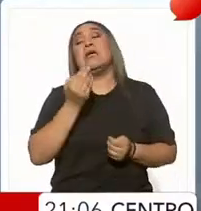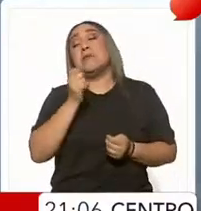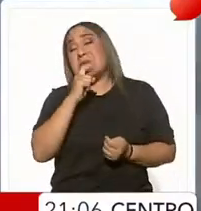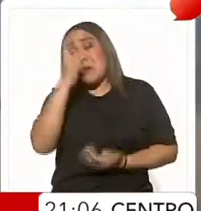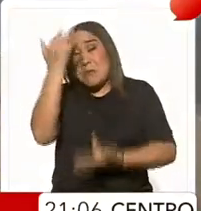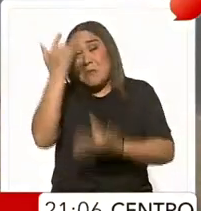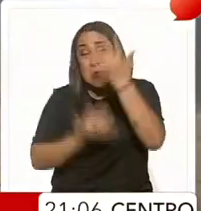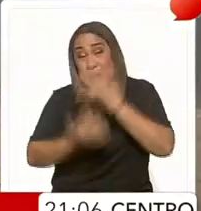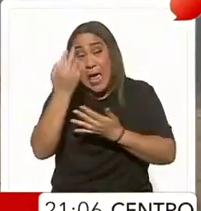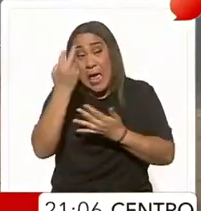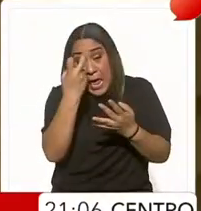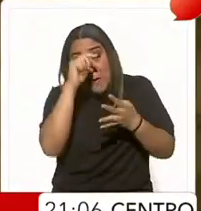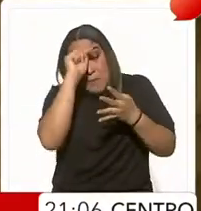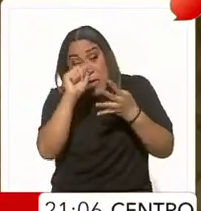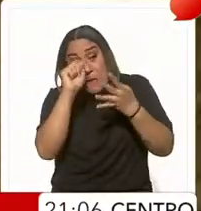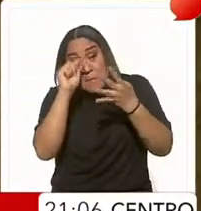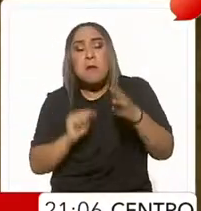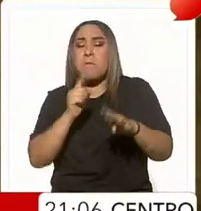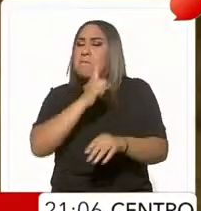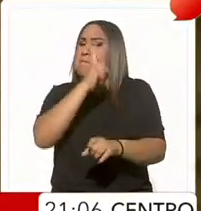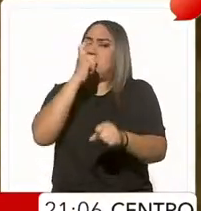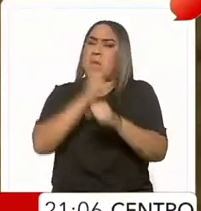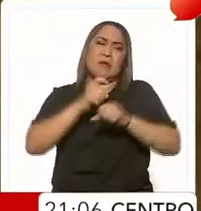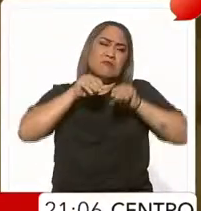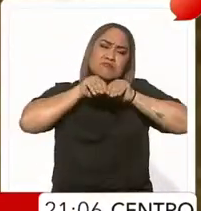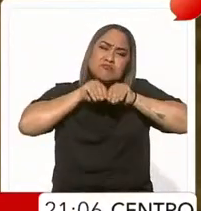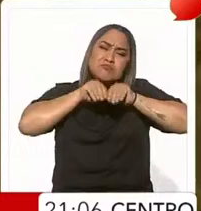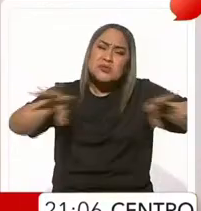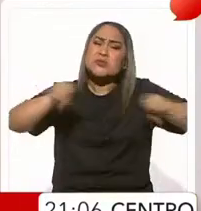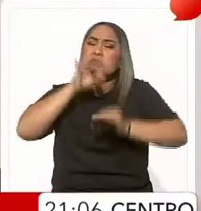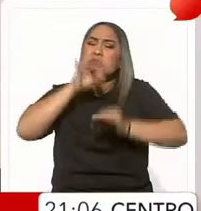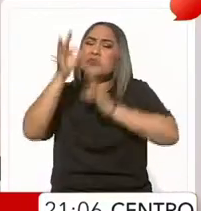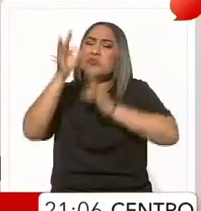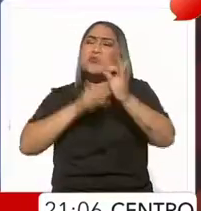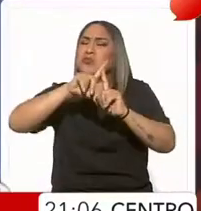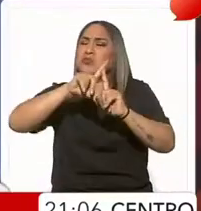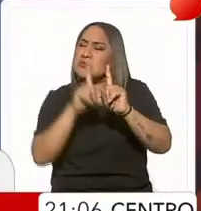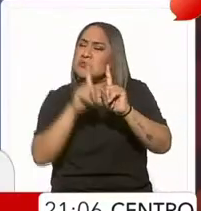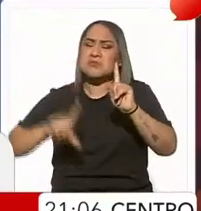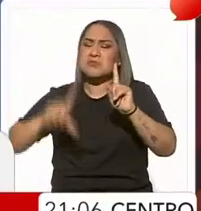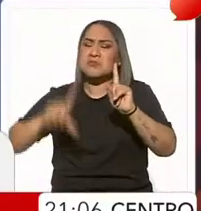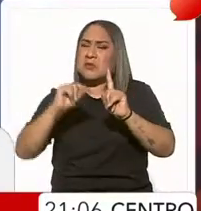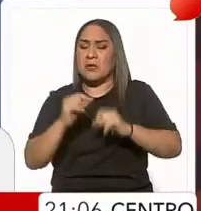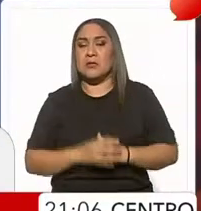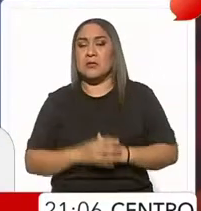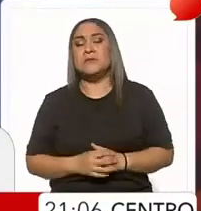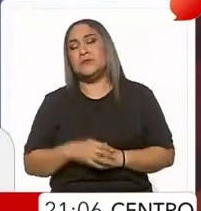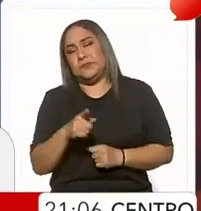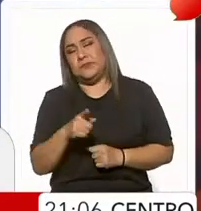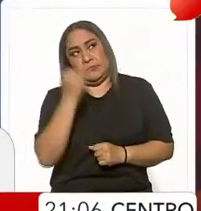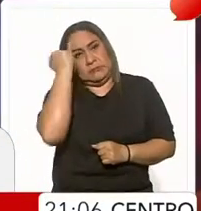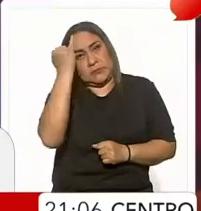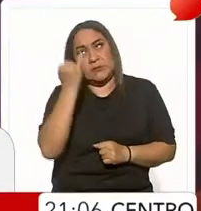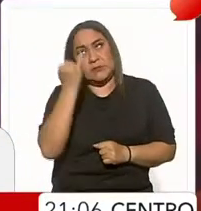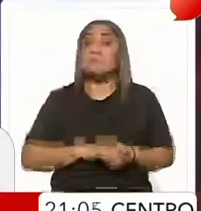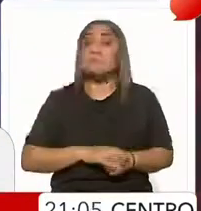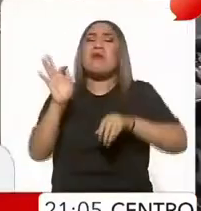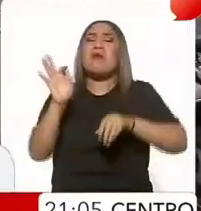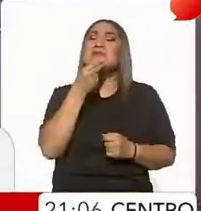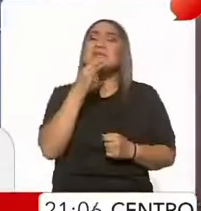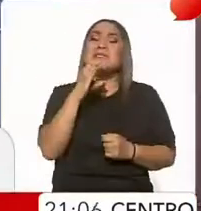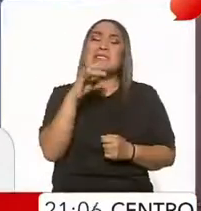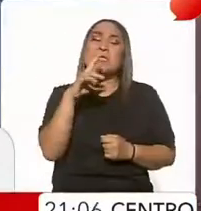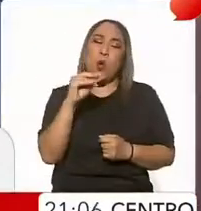mayor parte de los titulares de la prensa a nivel nacional. Imagínense, Ciro, López, Doriga, todos